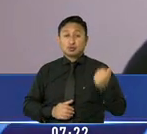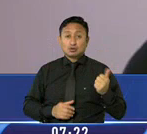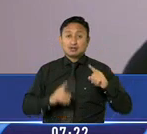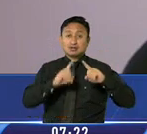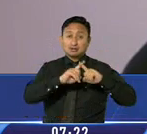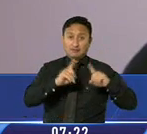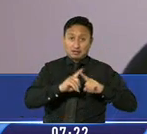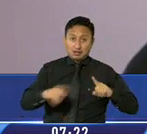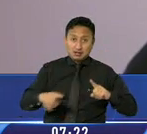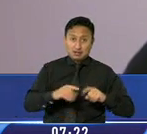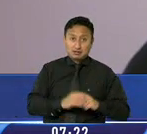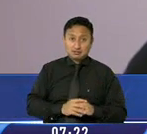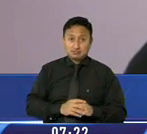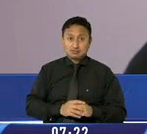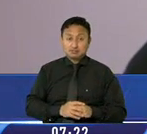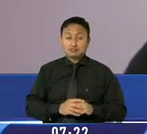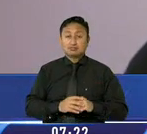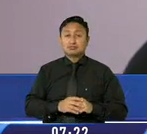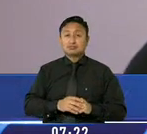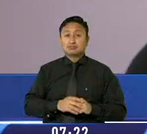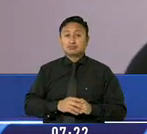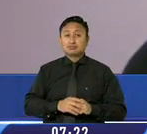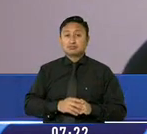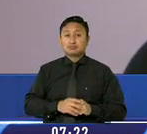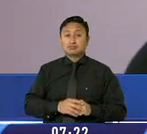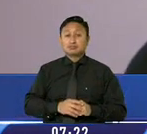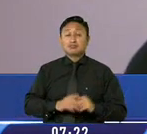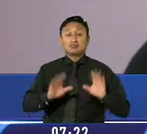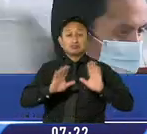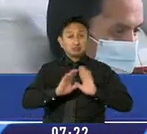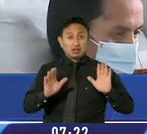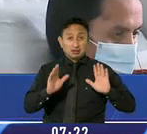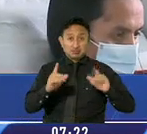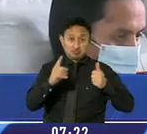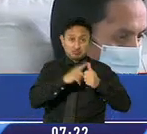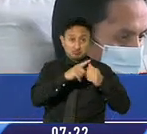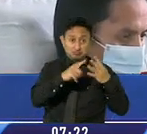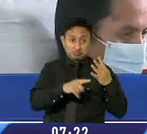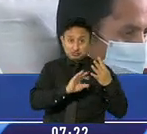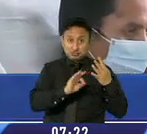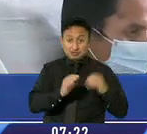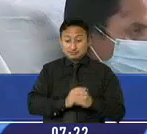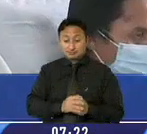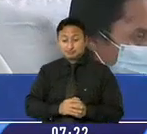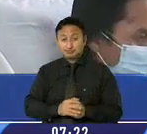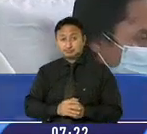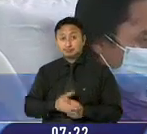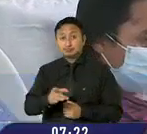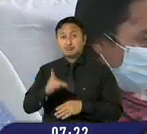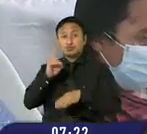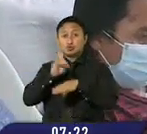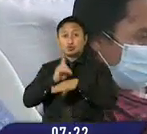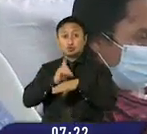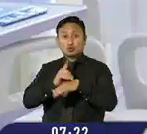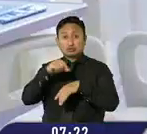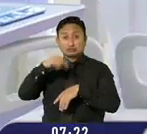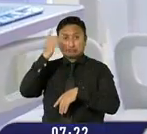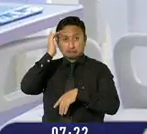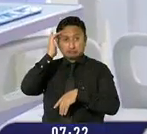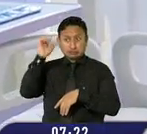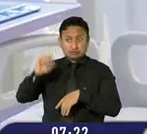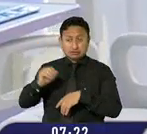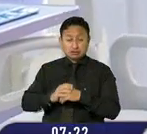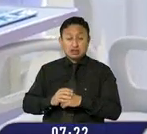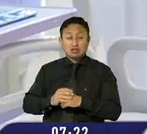variantes alfa, gamma, lambda, ya no encontramos para nada. Lo que preocupa a los médicos es que la variante Omicron es más